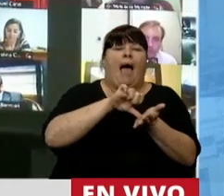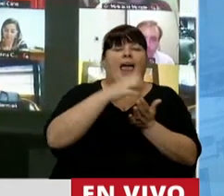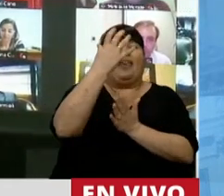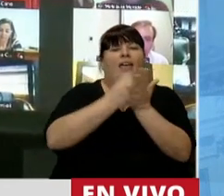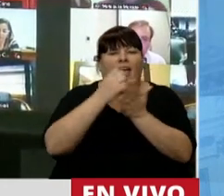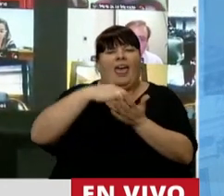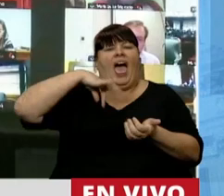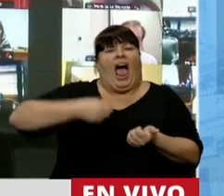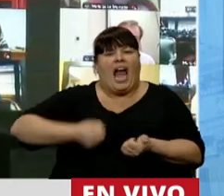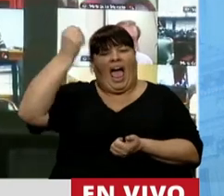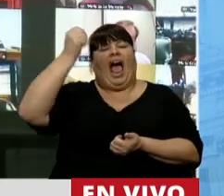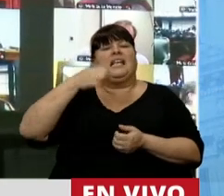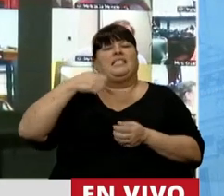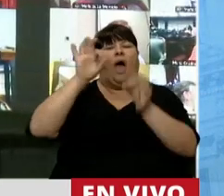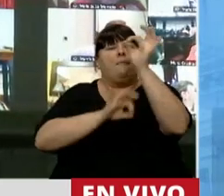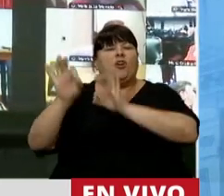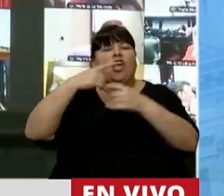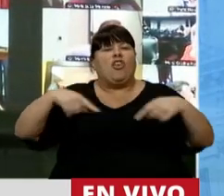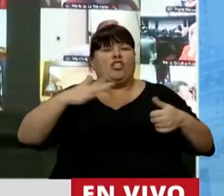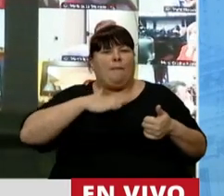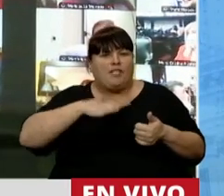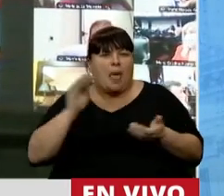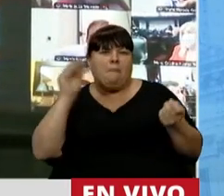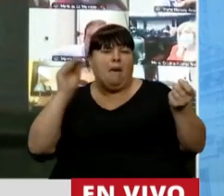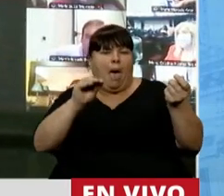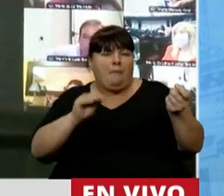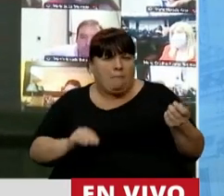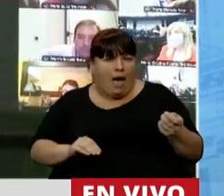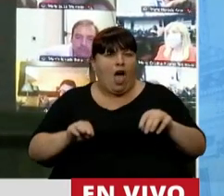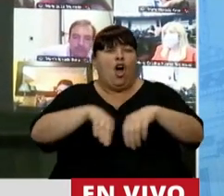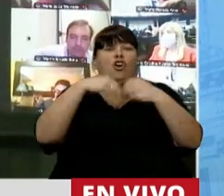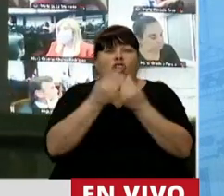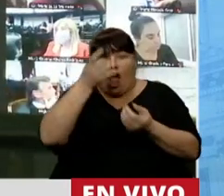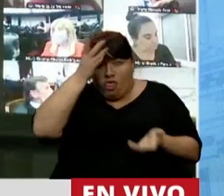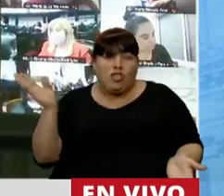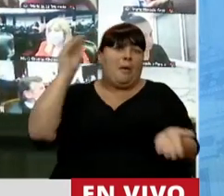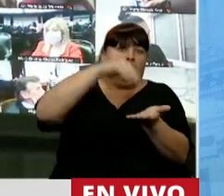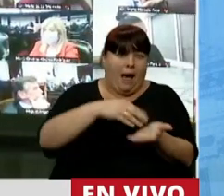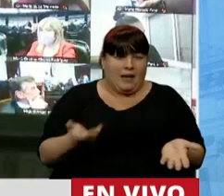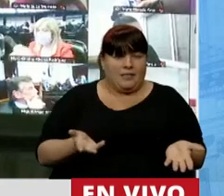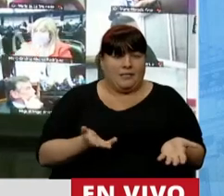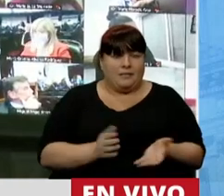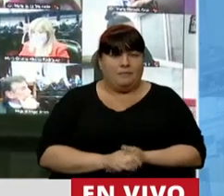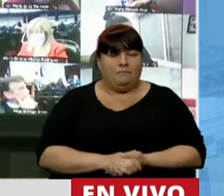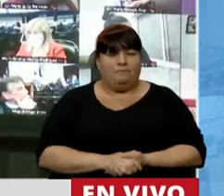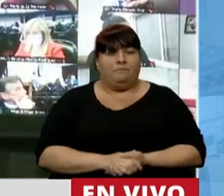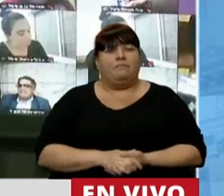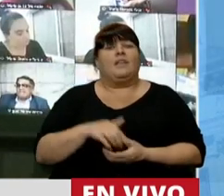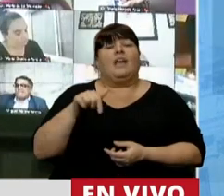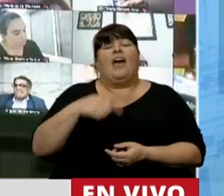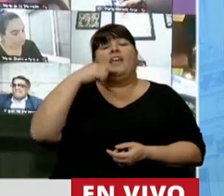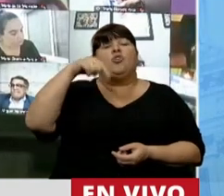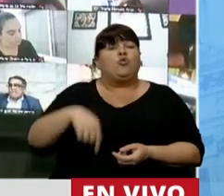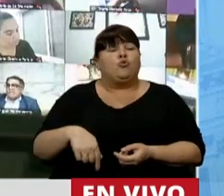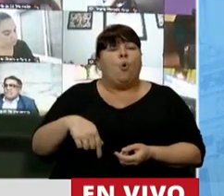deducciones, ganancias, alícuotas de bienes personales que se sumaron. 12 más. Y vienen desde el